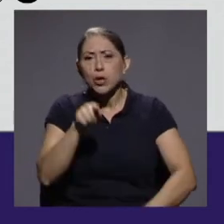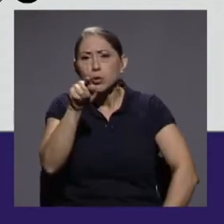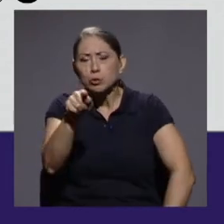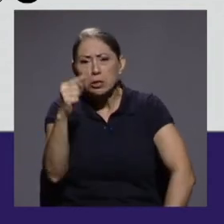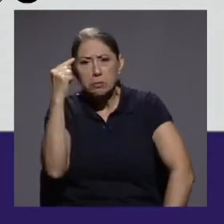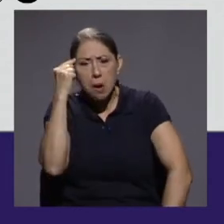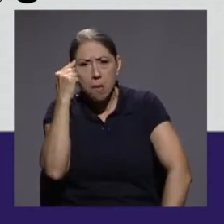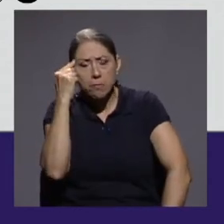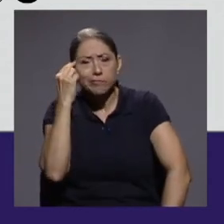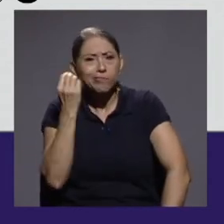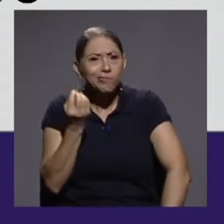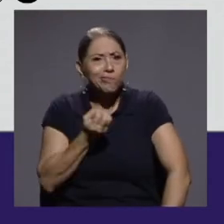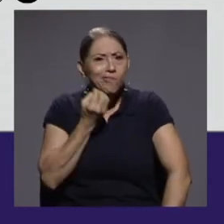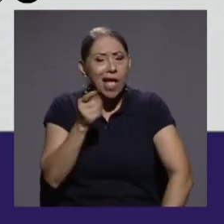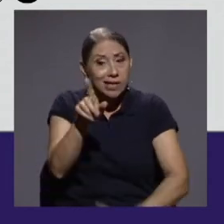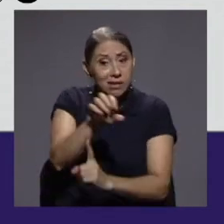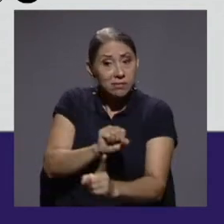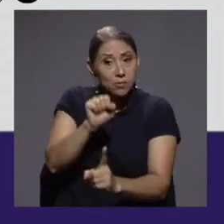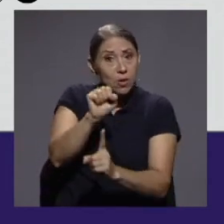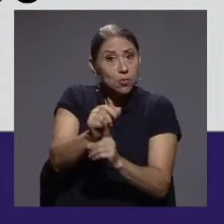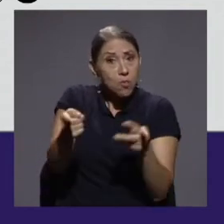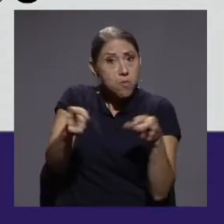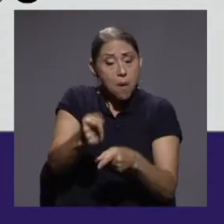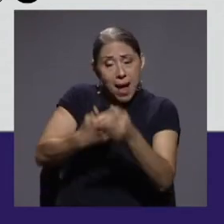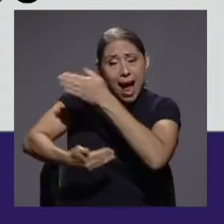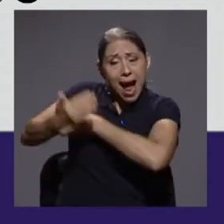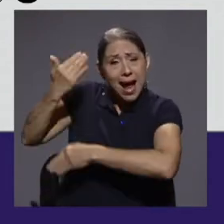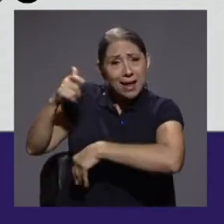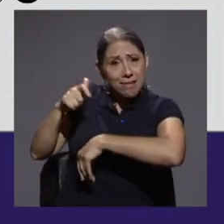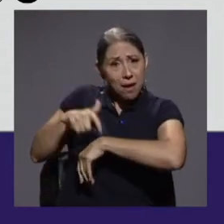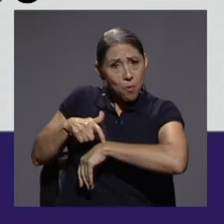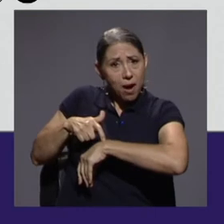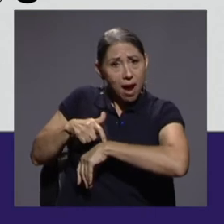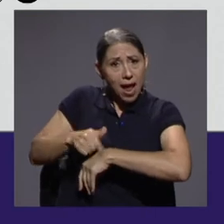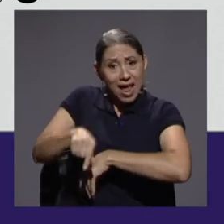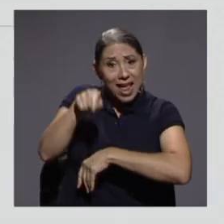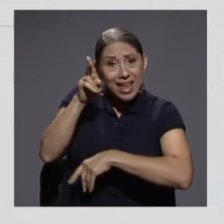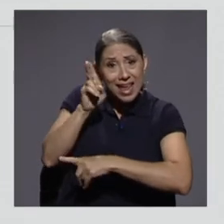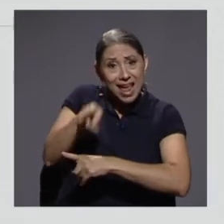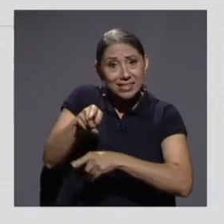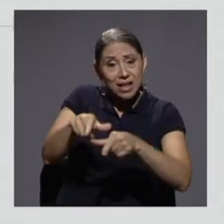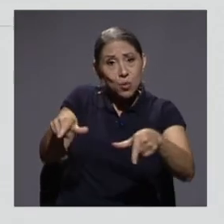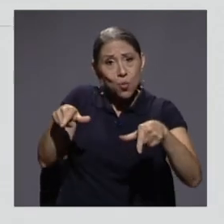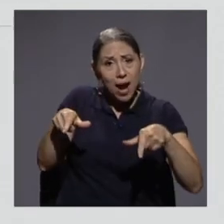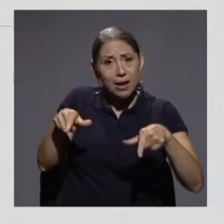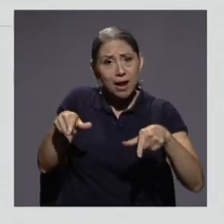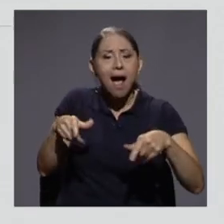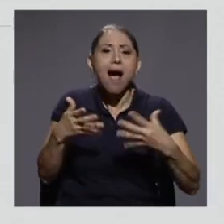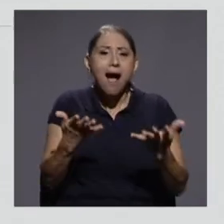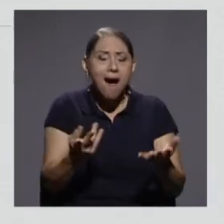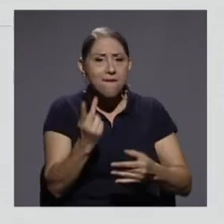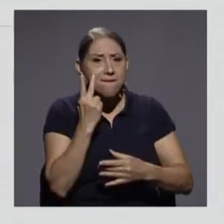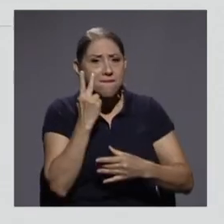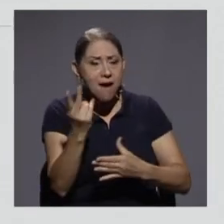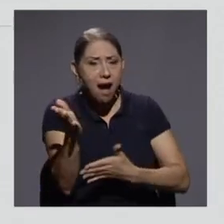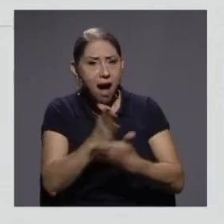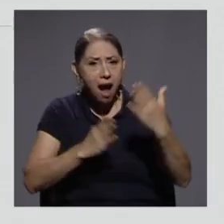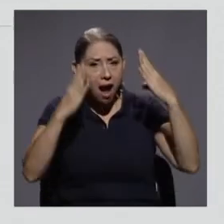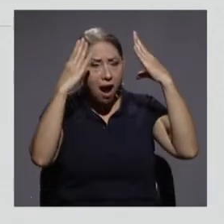bueno, esa era una situación de aquella época, de ese lugar. Bueno, vamos a ver alguna información.